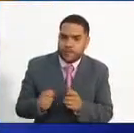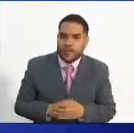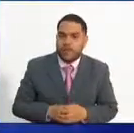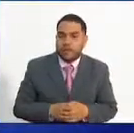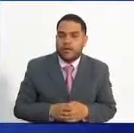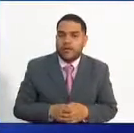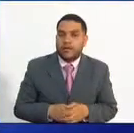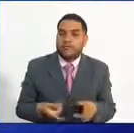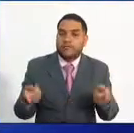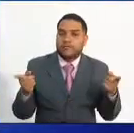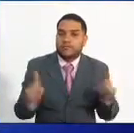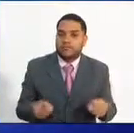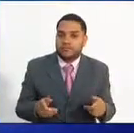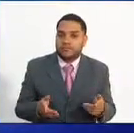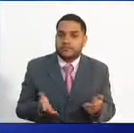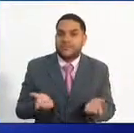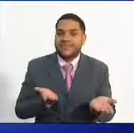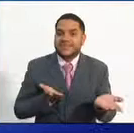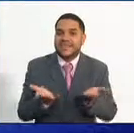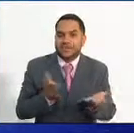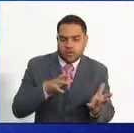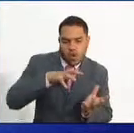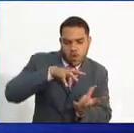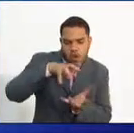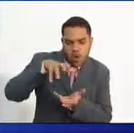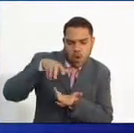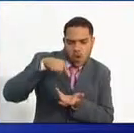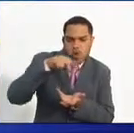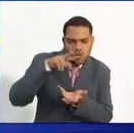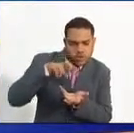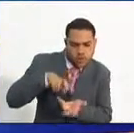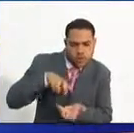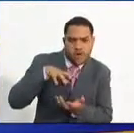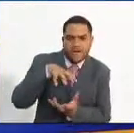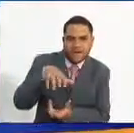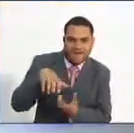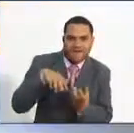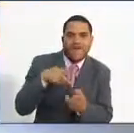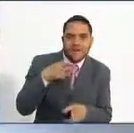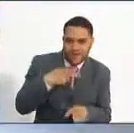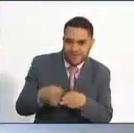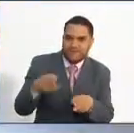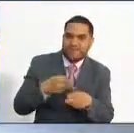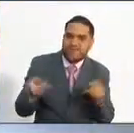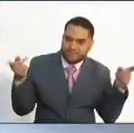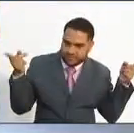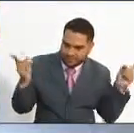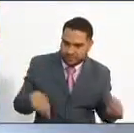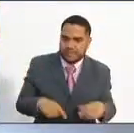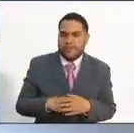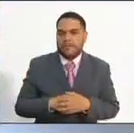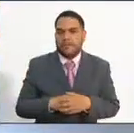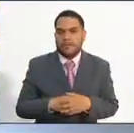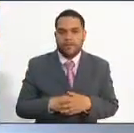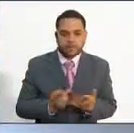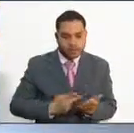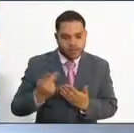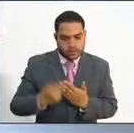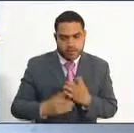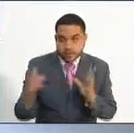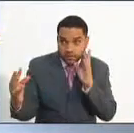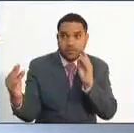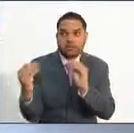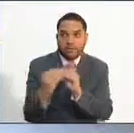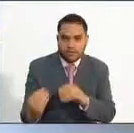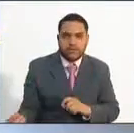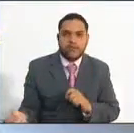Está también el servicio geológico, el servicio geológico ya a punto de salir con el proyecto de acuerdo